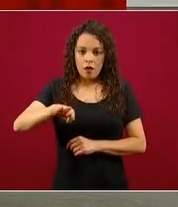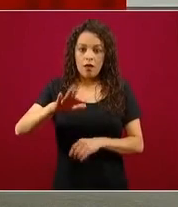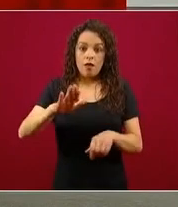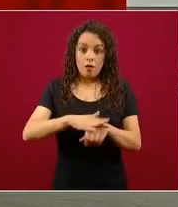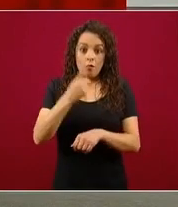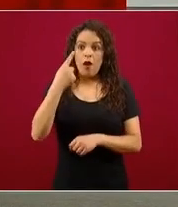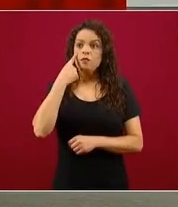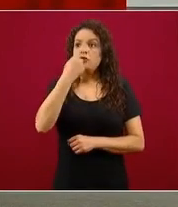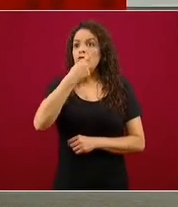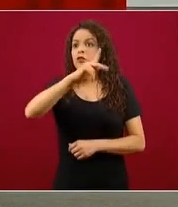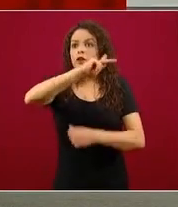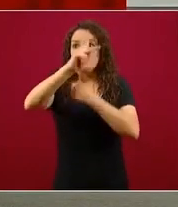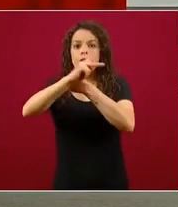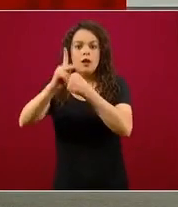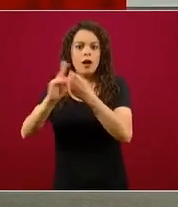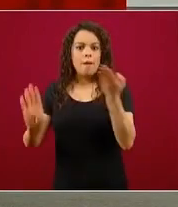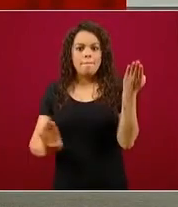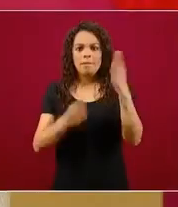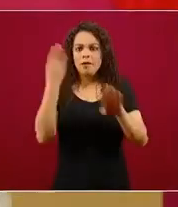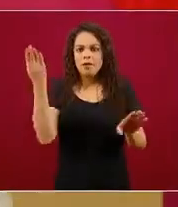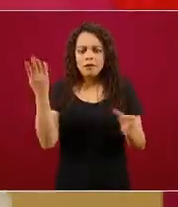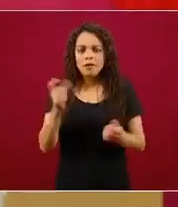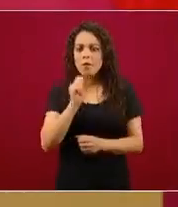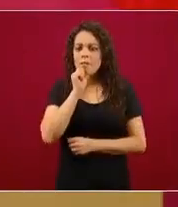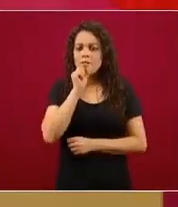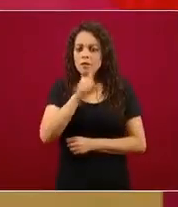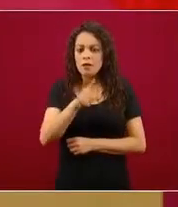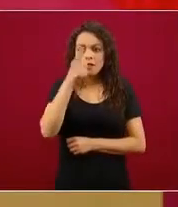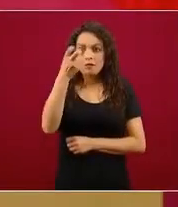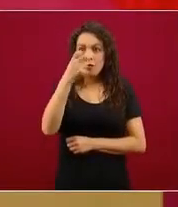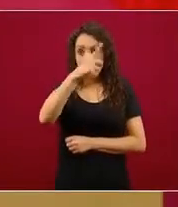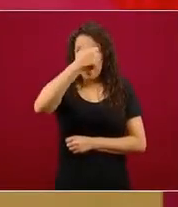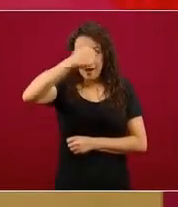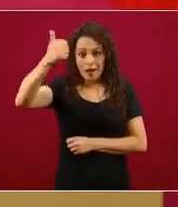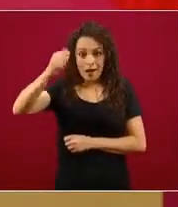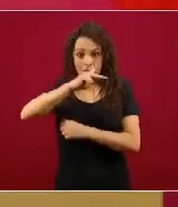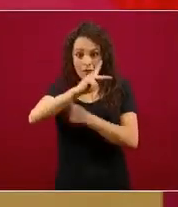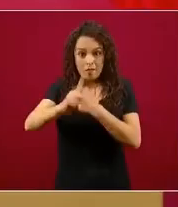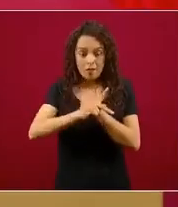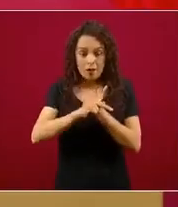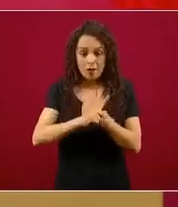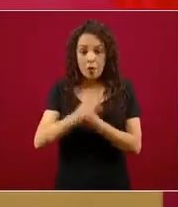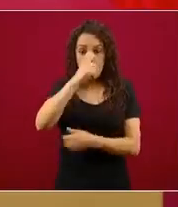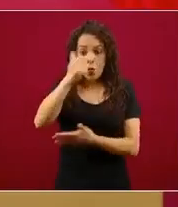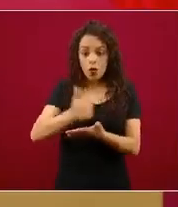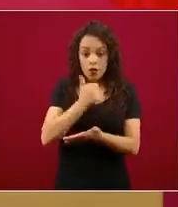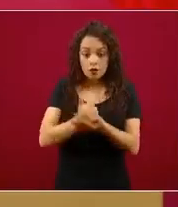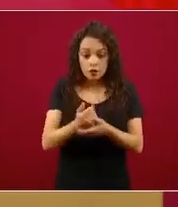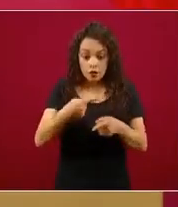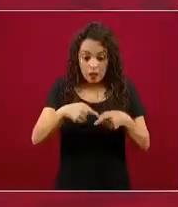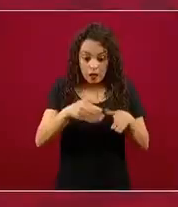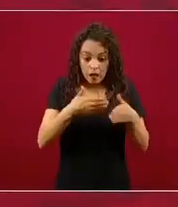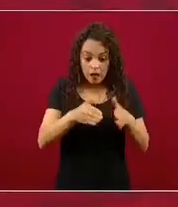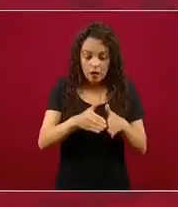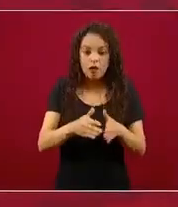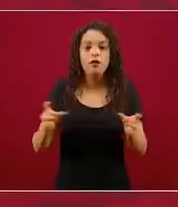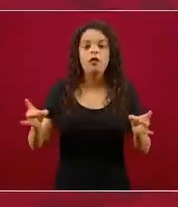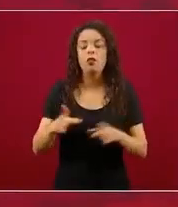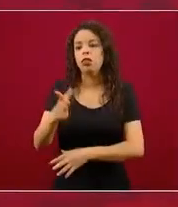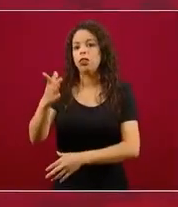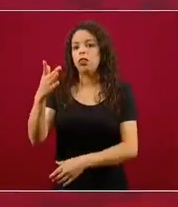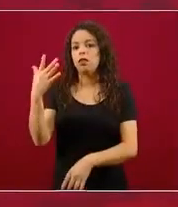del mundo, incluso al interior de los países ha ocurrido que una ciudad empieza a abrir y hay rebrote,